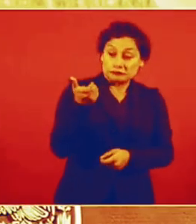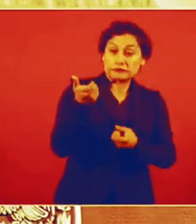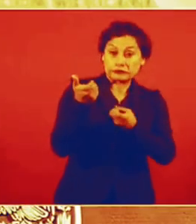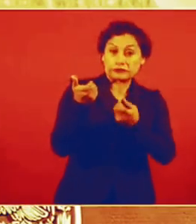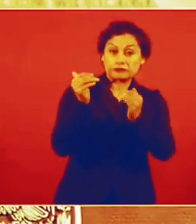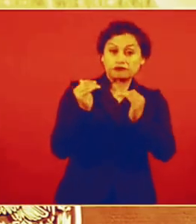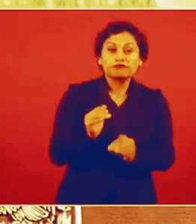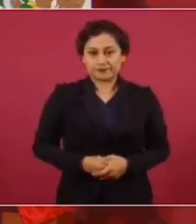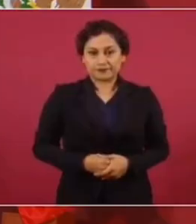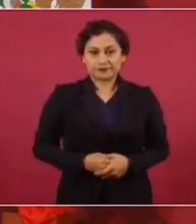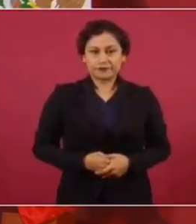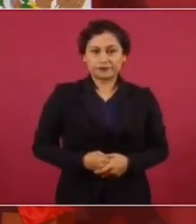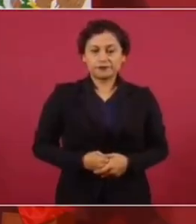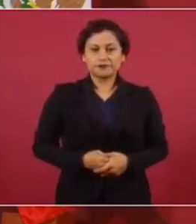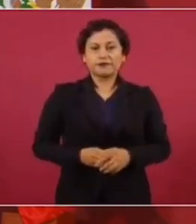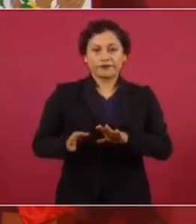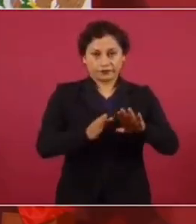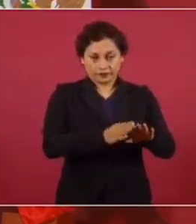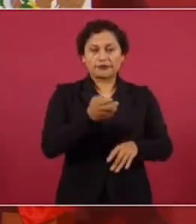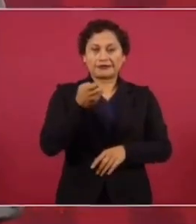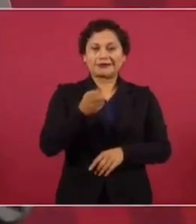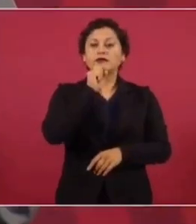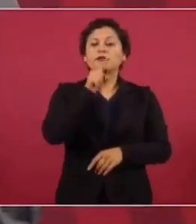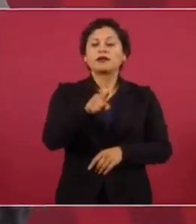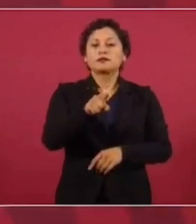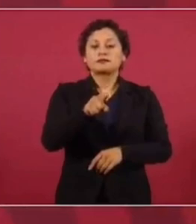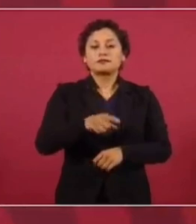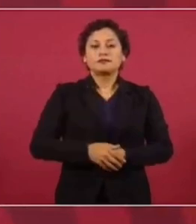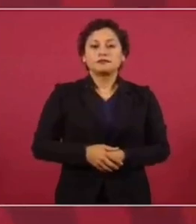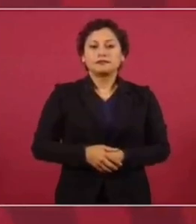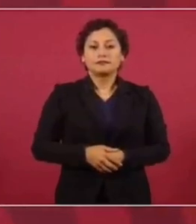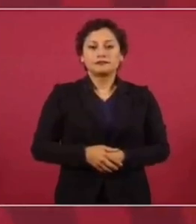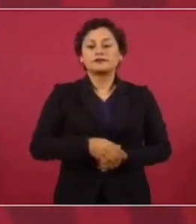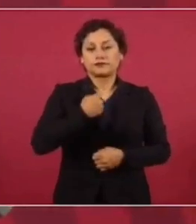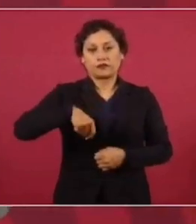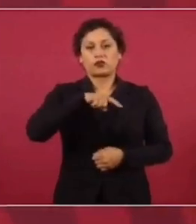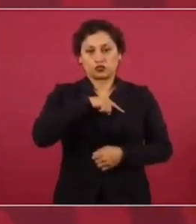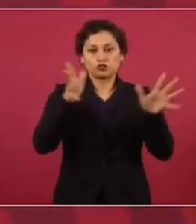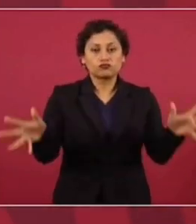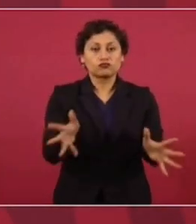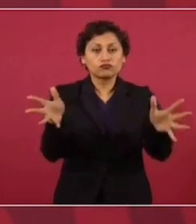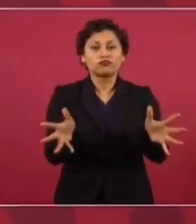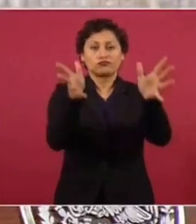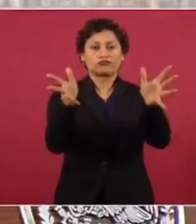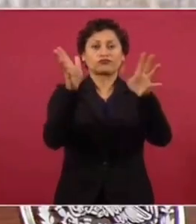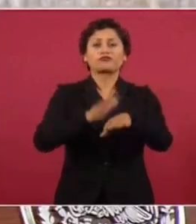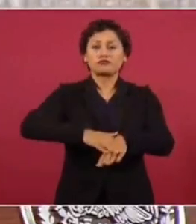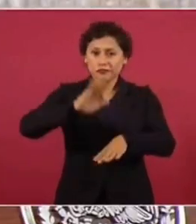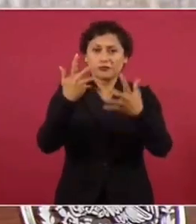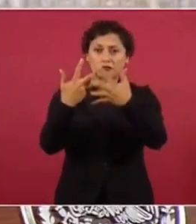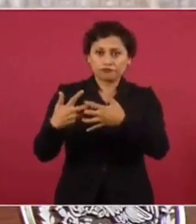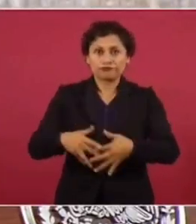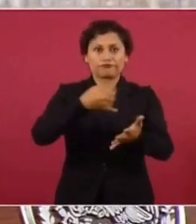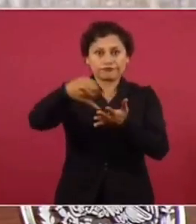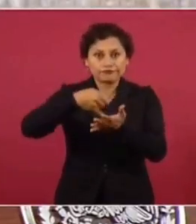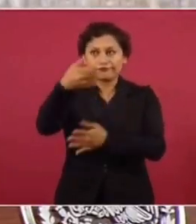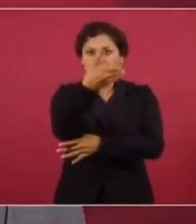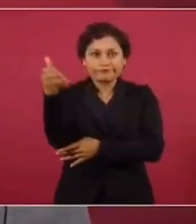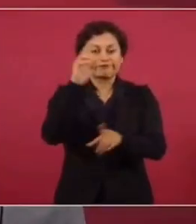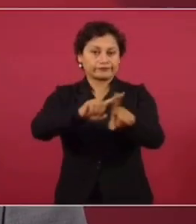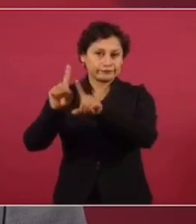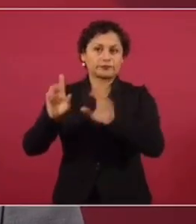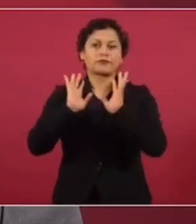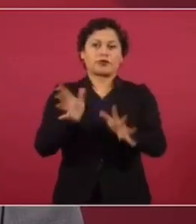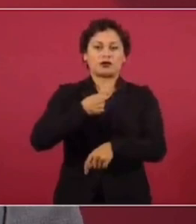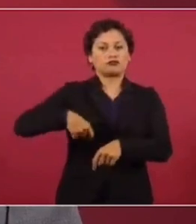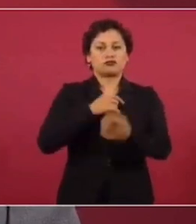en 24 productos básicos. Lo segundo que estamos haciendo es impulsando más la producción de básicos en el campo. Bueno, tomamos ya